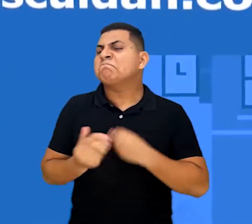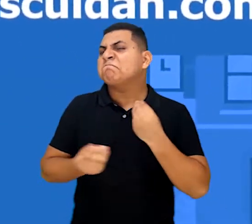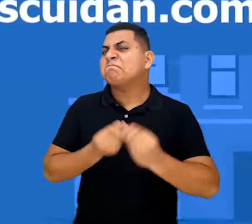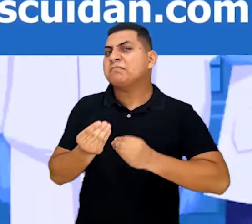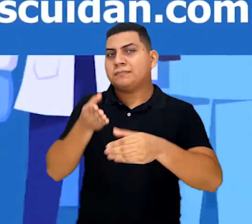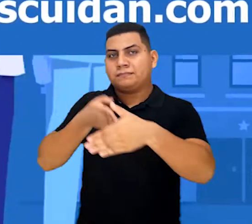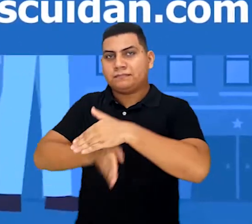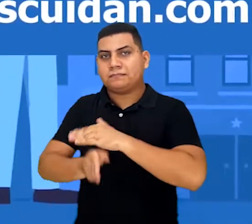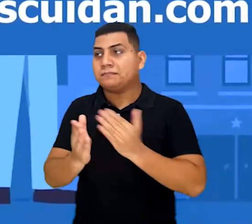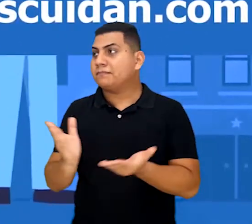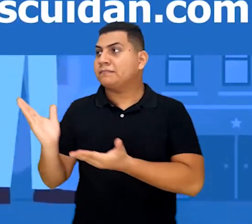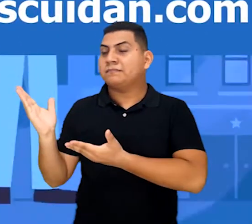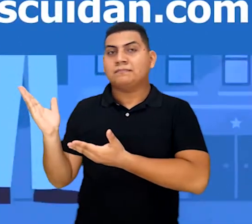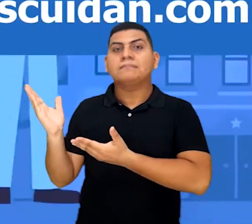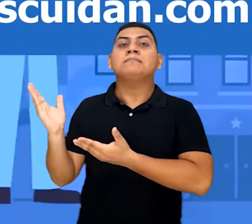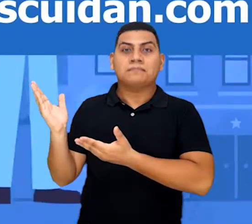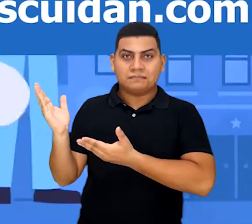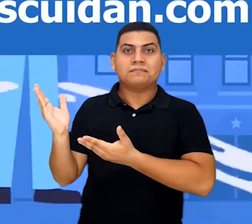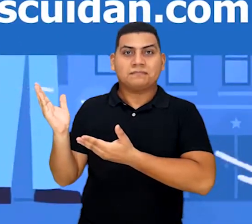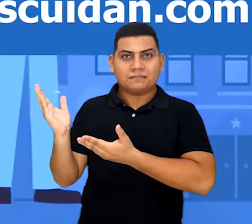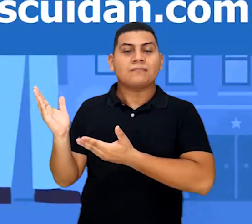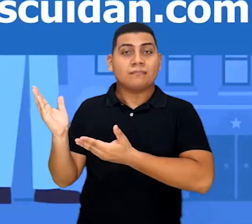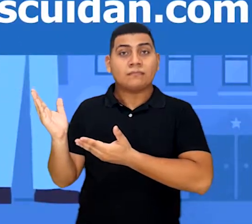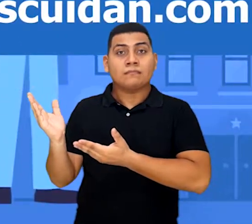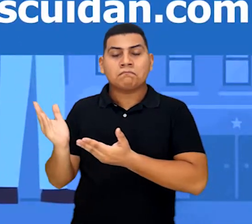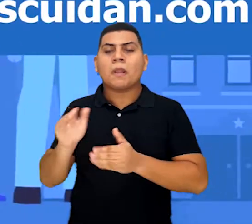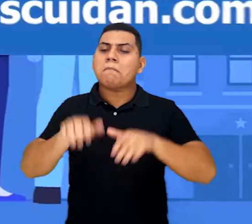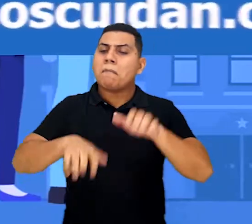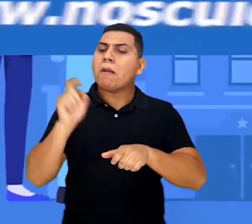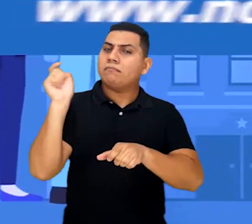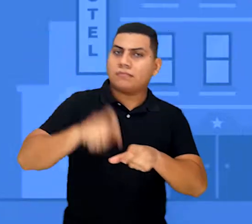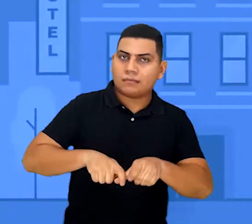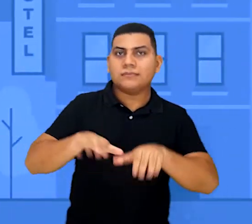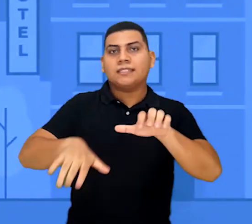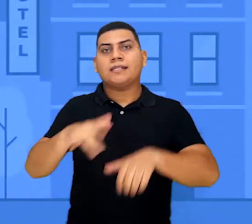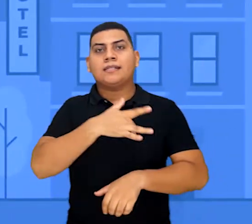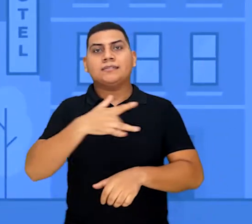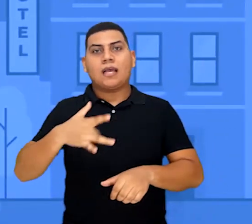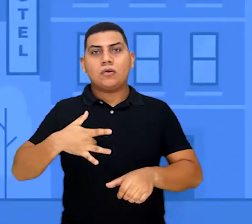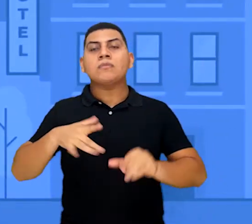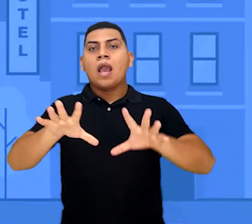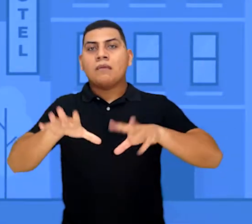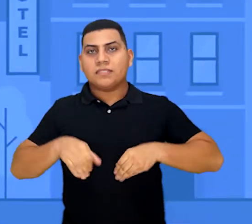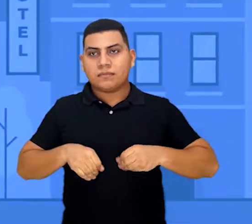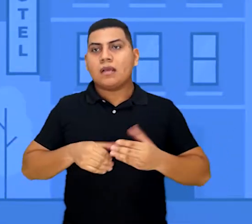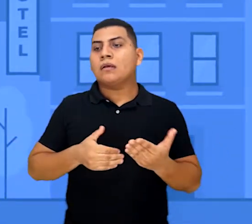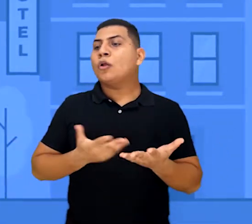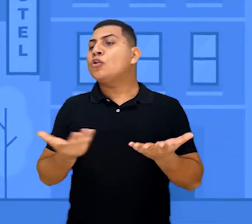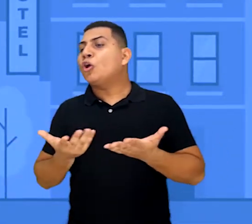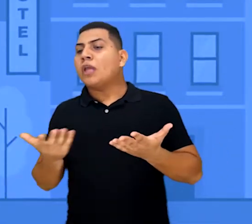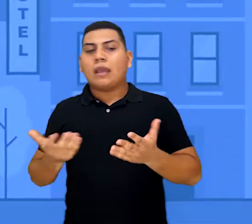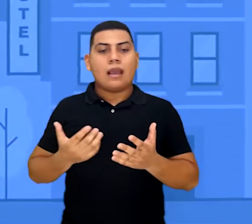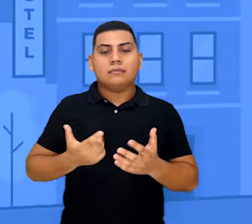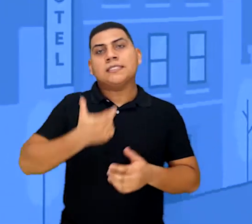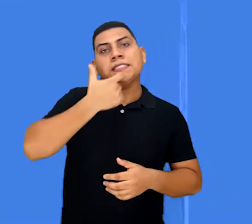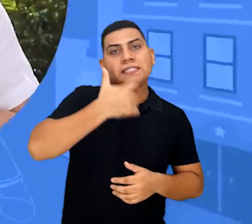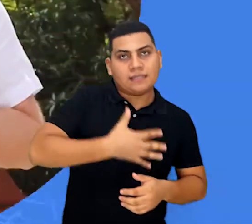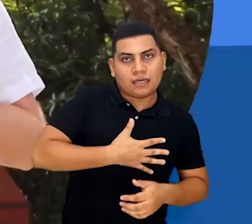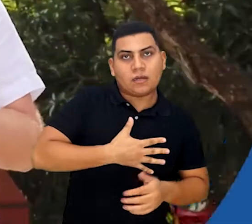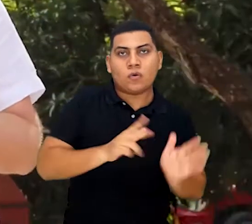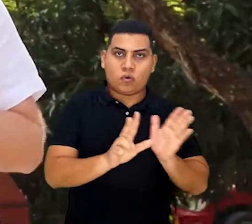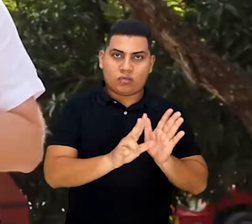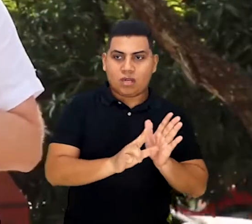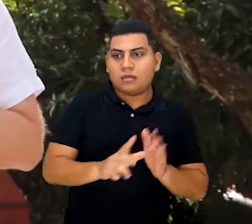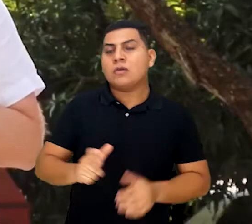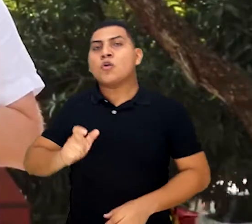www.noscuidan.com y esperar que la Secretaría de Salud lo acepten. Tenemos garantizada la hotelería en